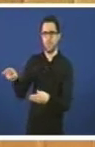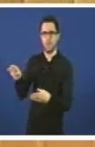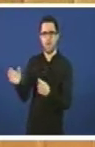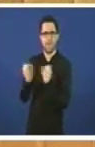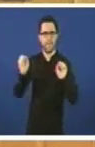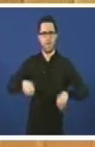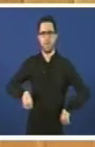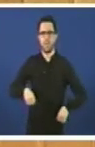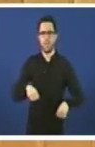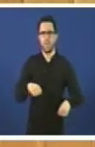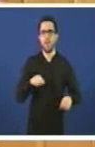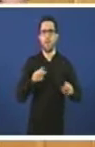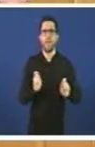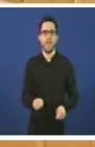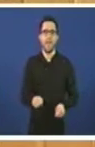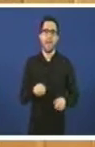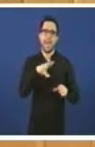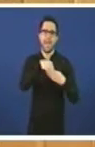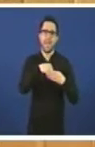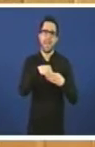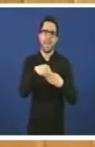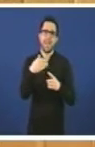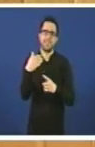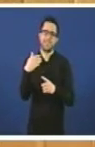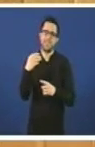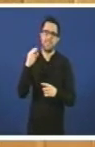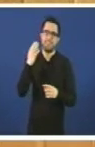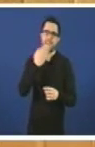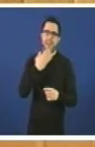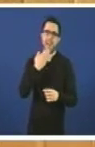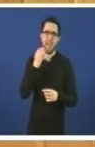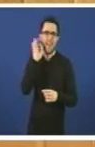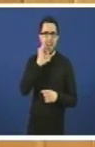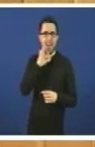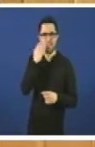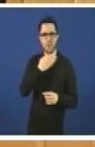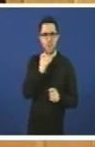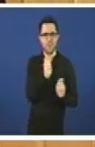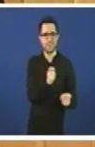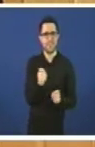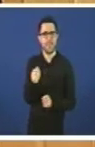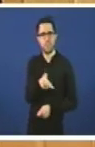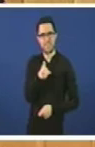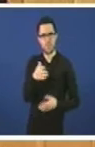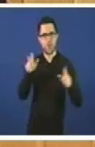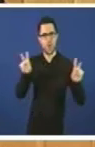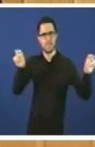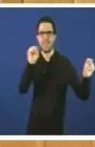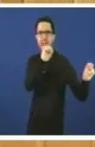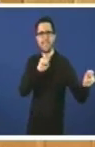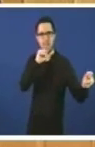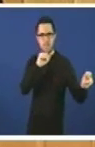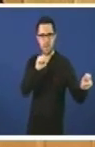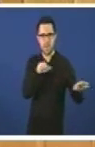galescolas se dan pistolas. portanto, hai que rematar soltamente con todo. Mire, é que isto é dificilísimo así, eh?